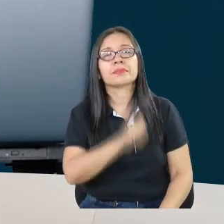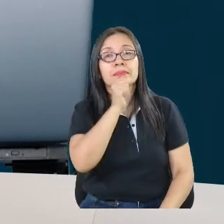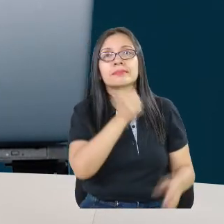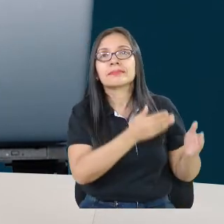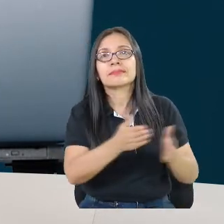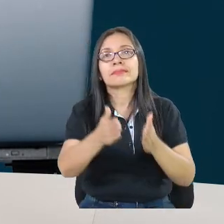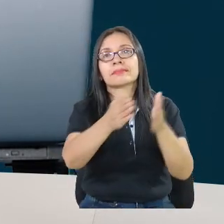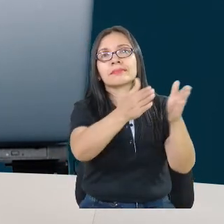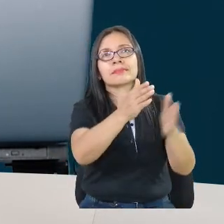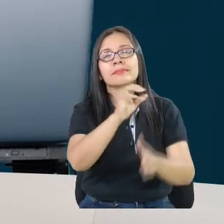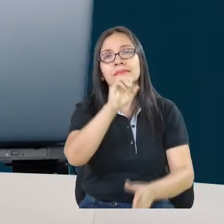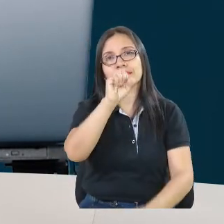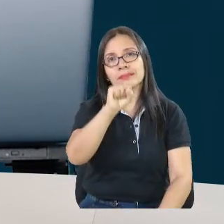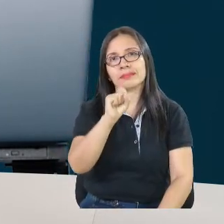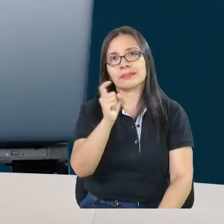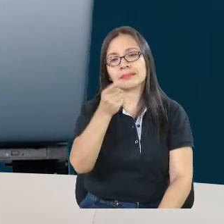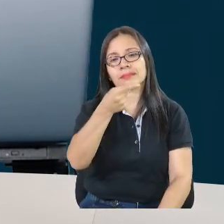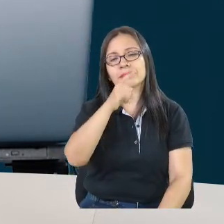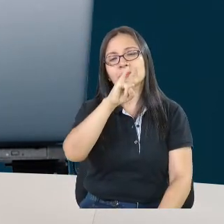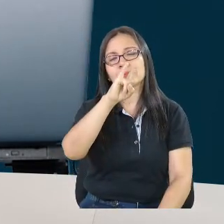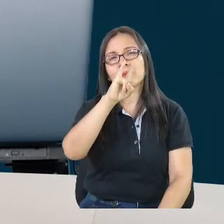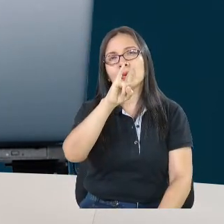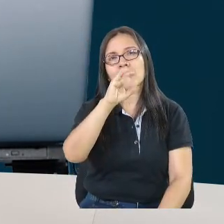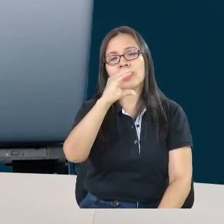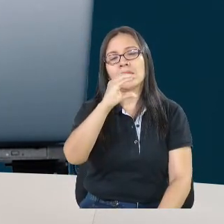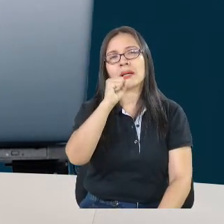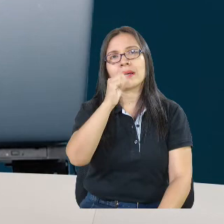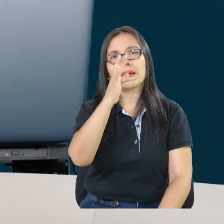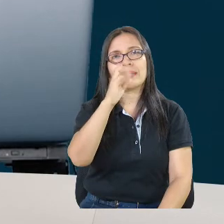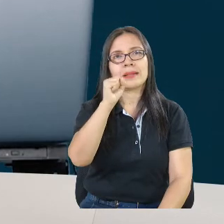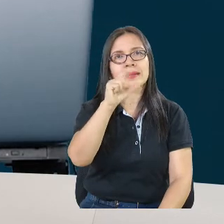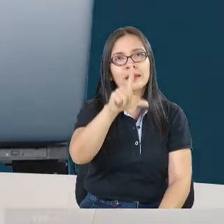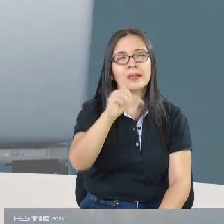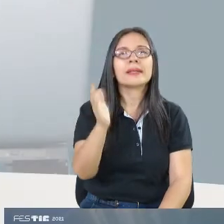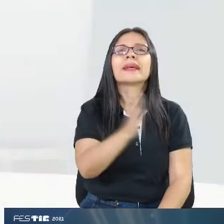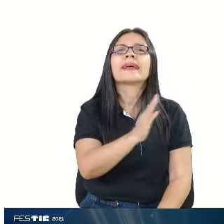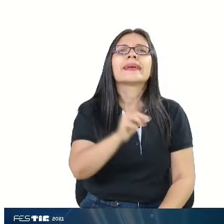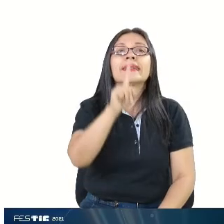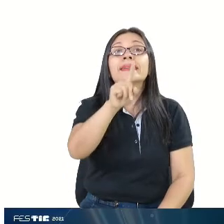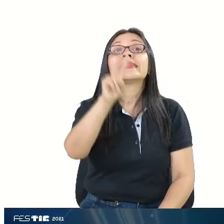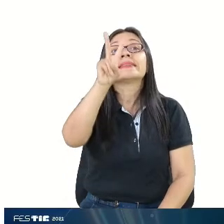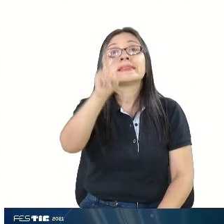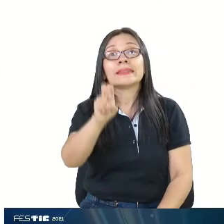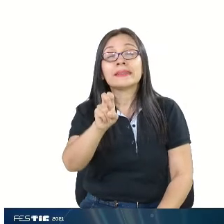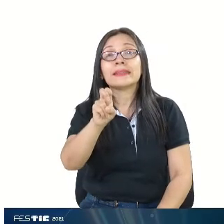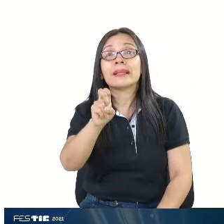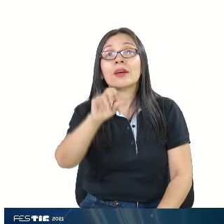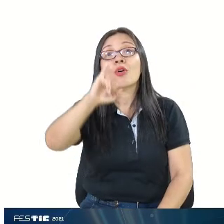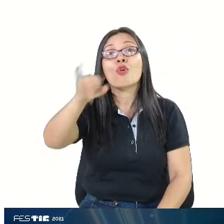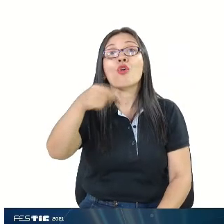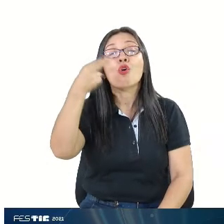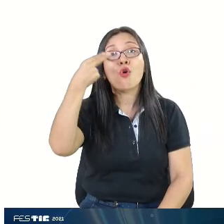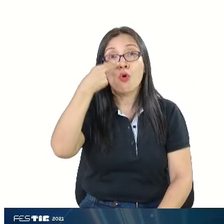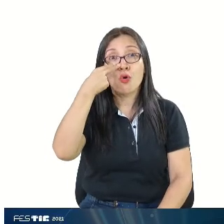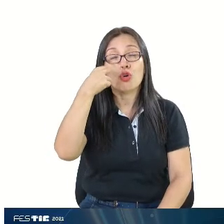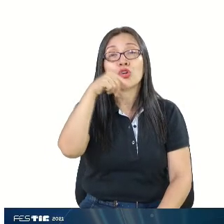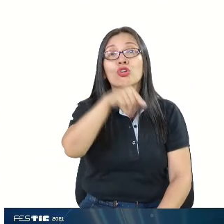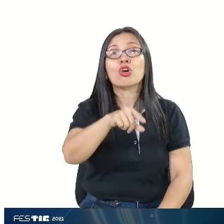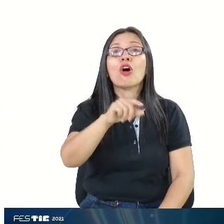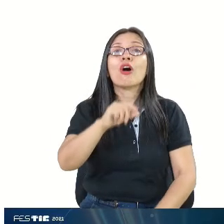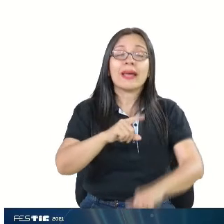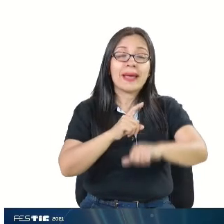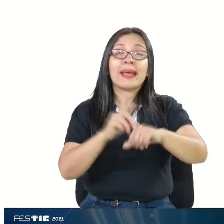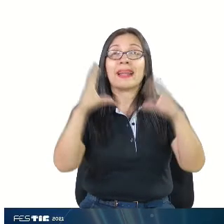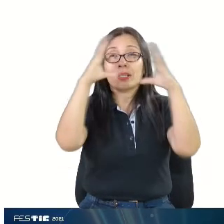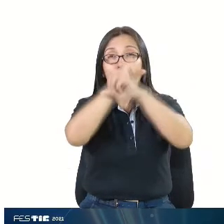Por ejemplo, aquí ustedes ven, esto fue el 17 de junio. Fue en la noche. Fue a las 10 y 23 pm. La